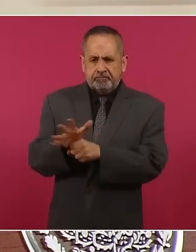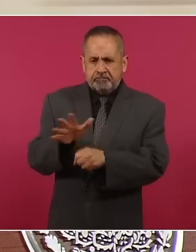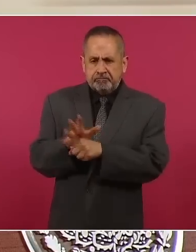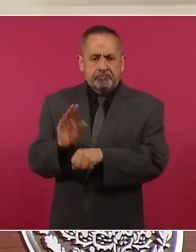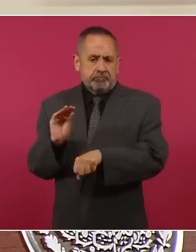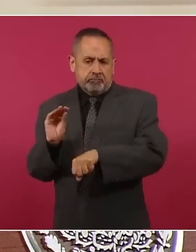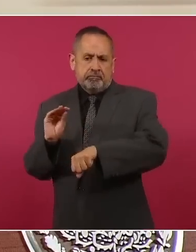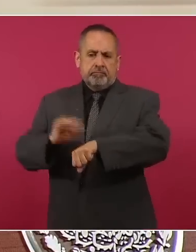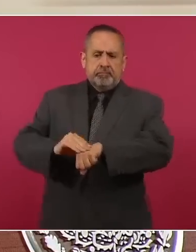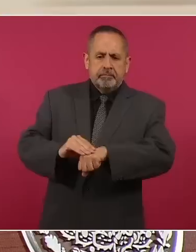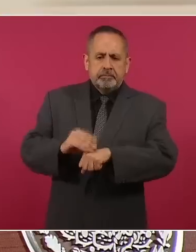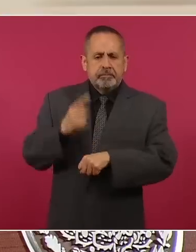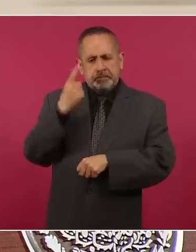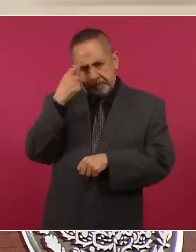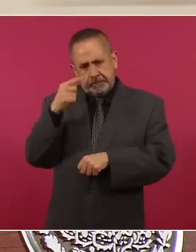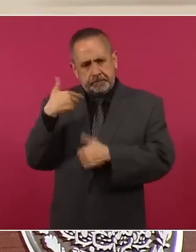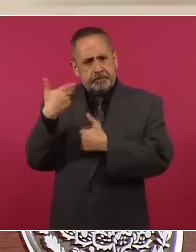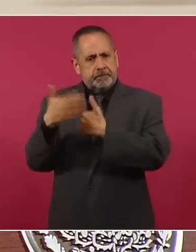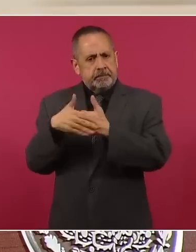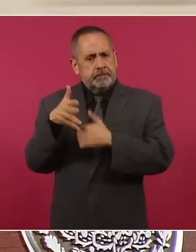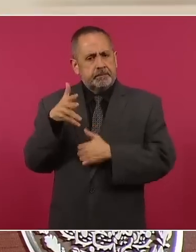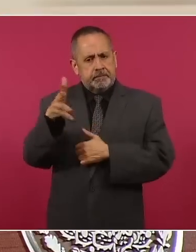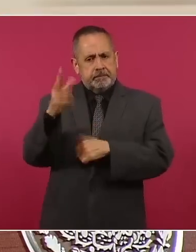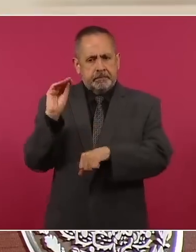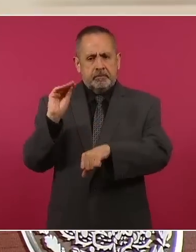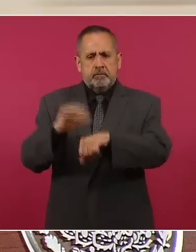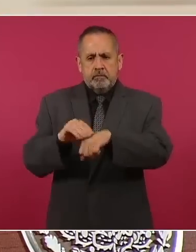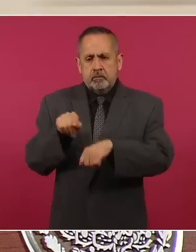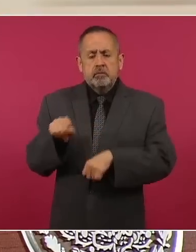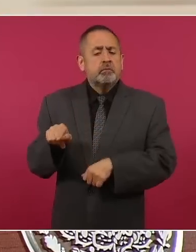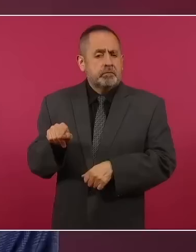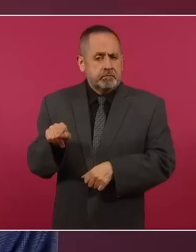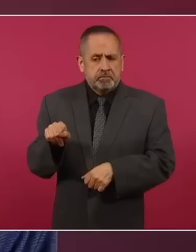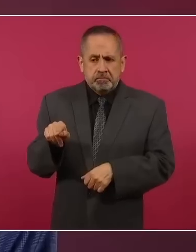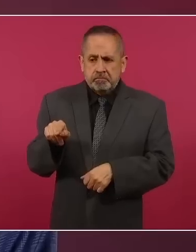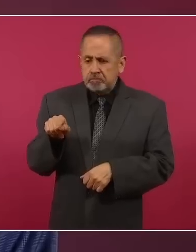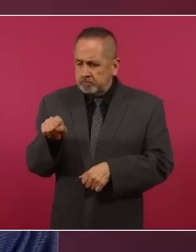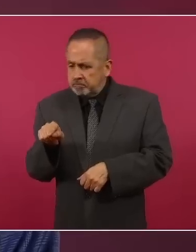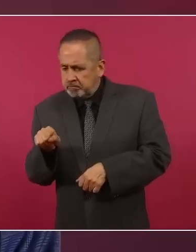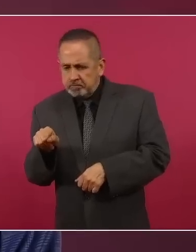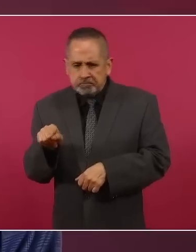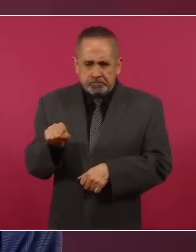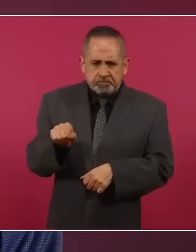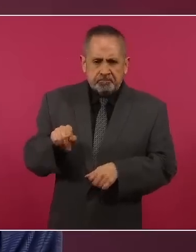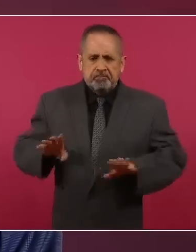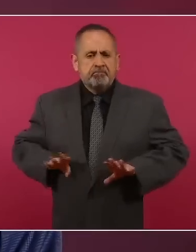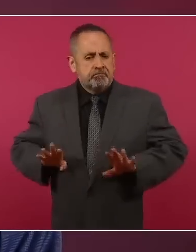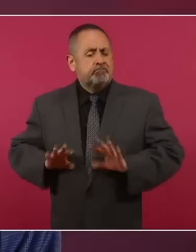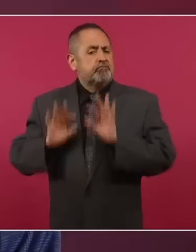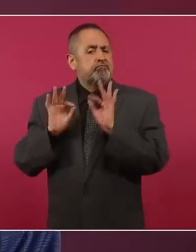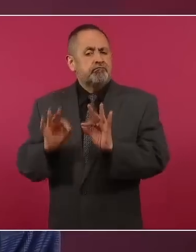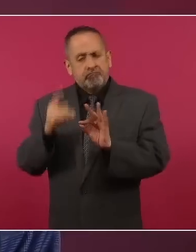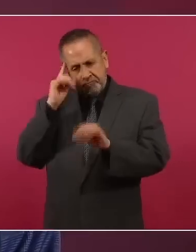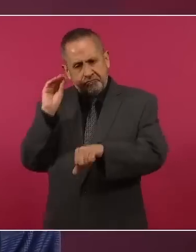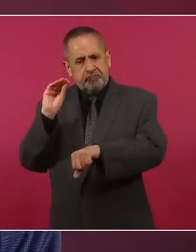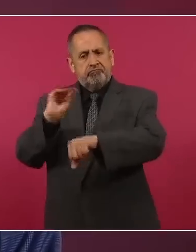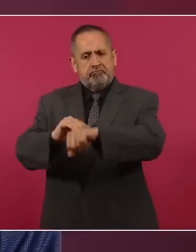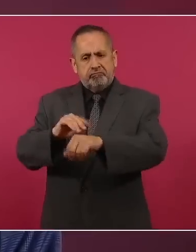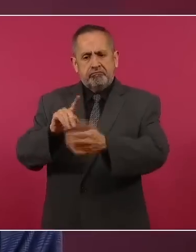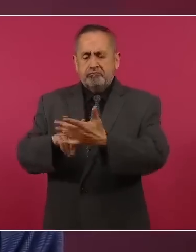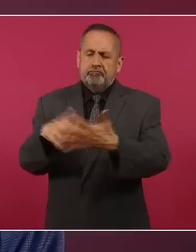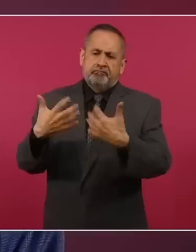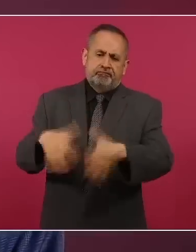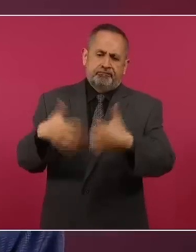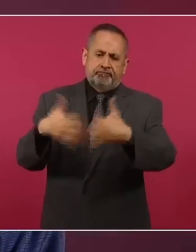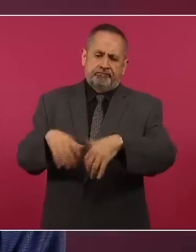buenas opciones estratégicas para el desarrollo de la